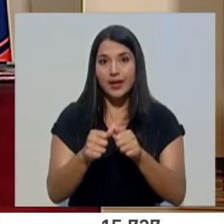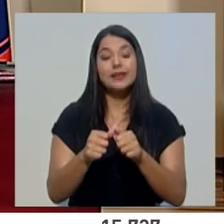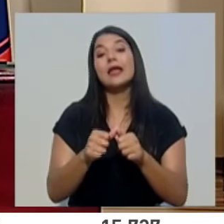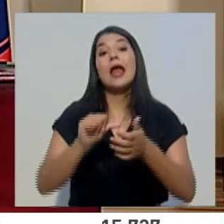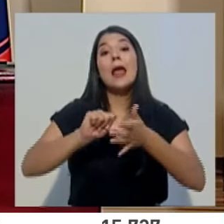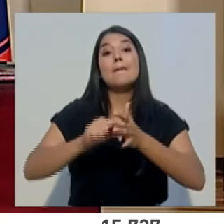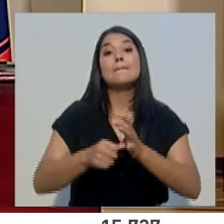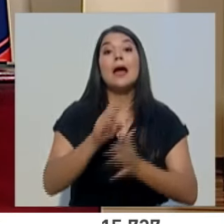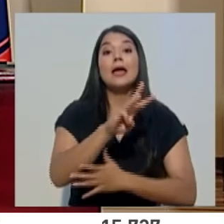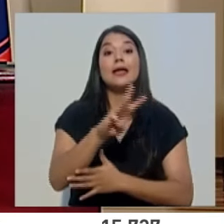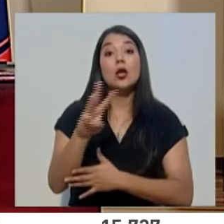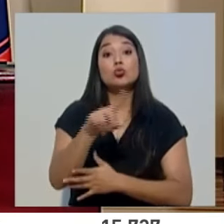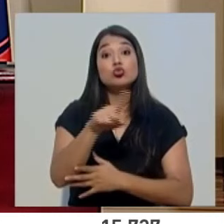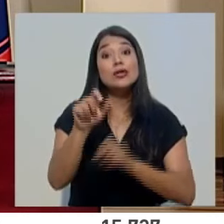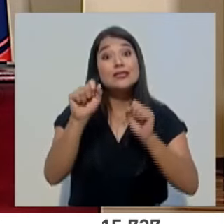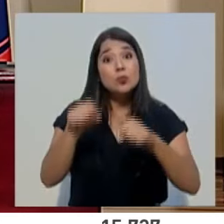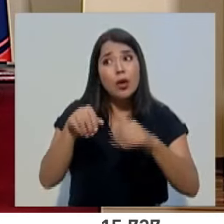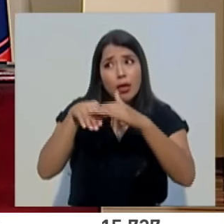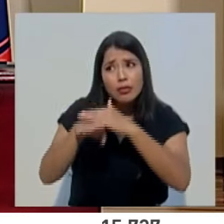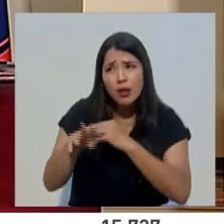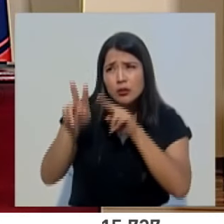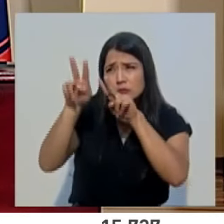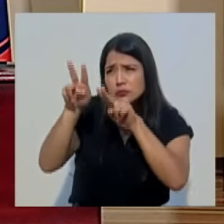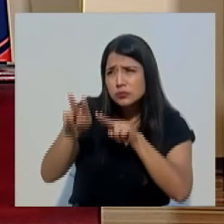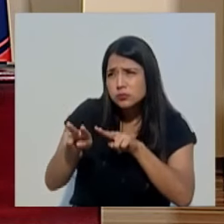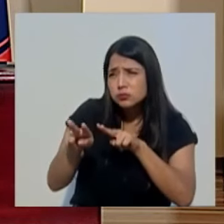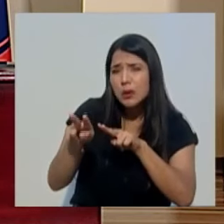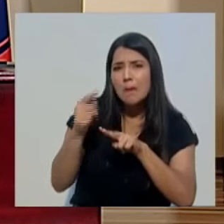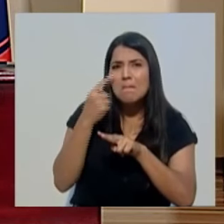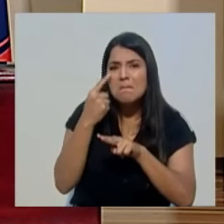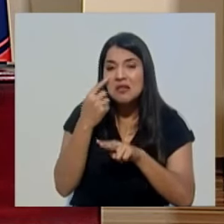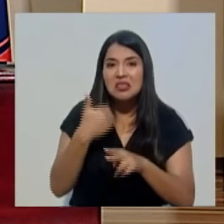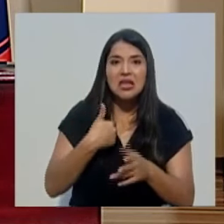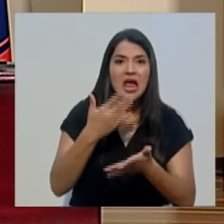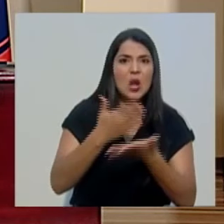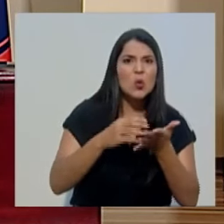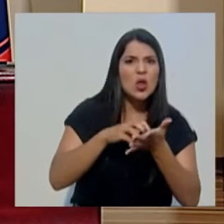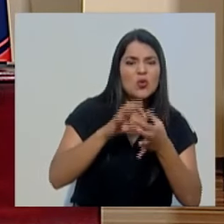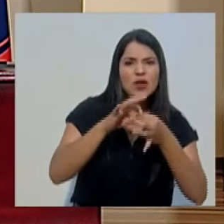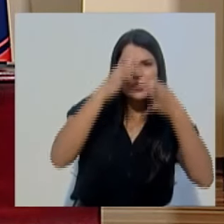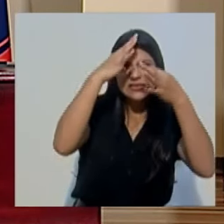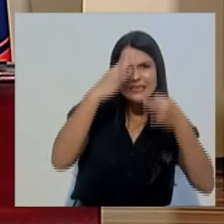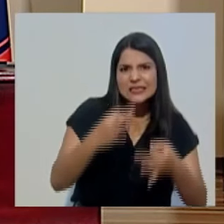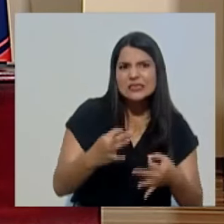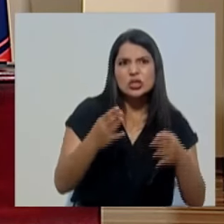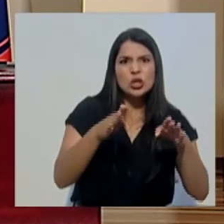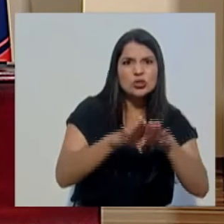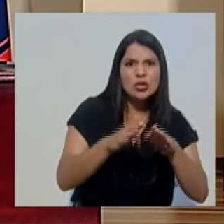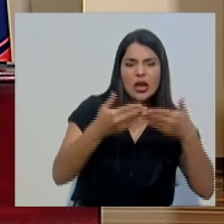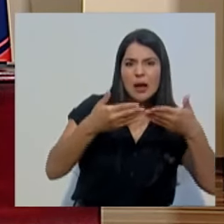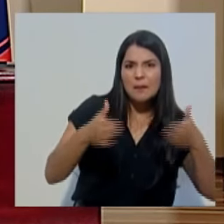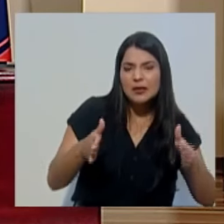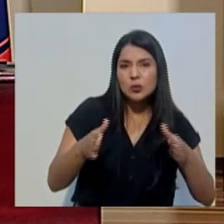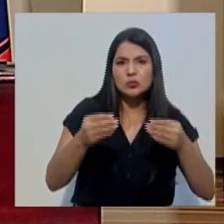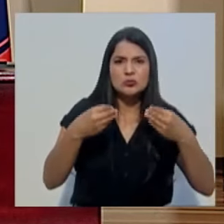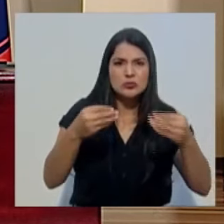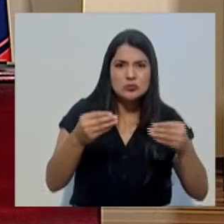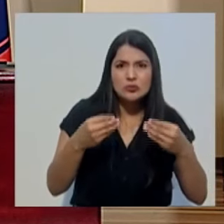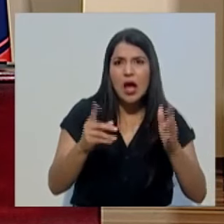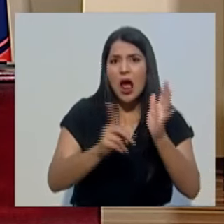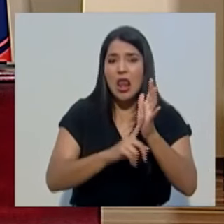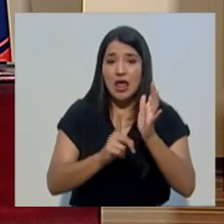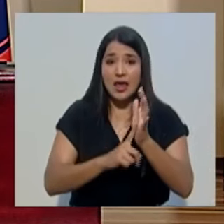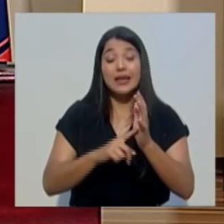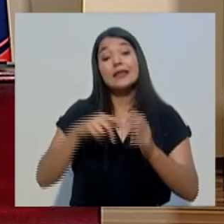el sitio en el que pueden consultar las medidas de cierre, apertura, operación y alertas en los distintos